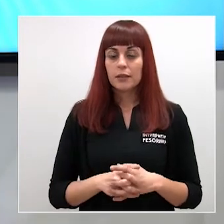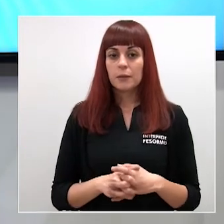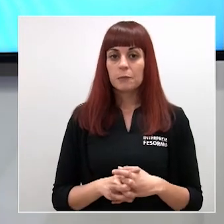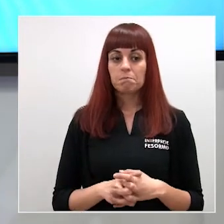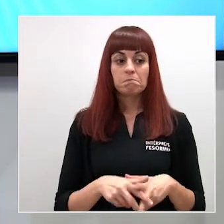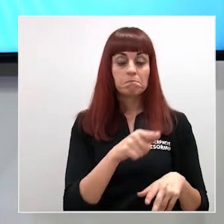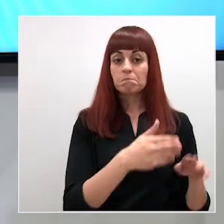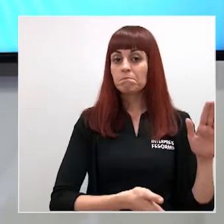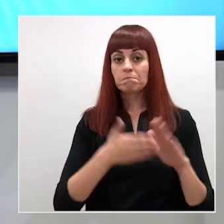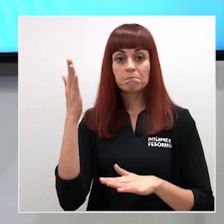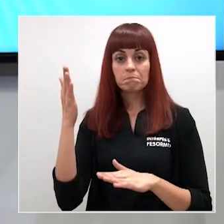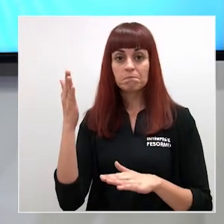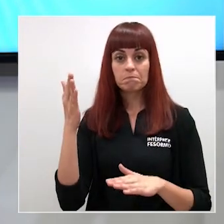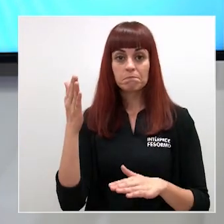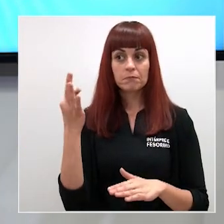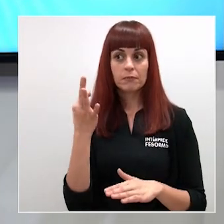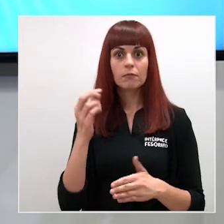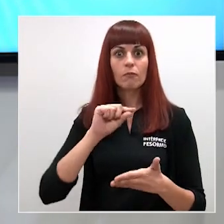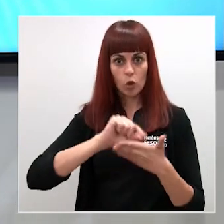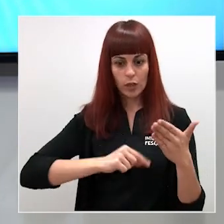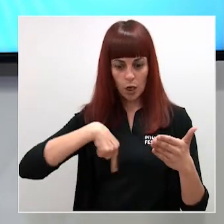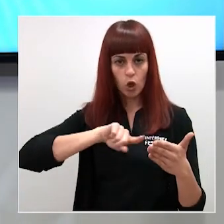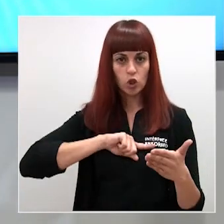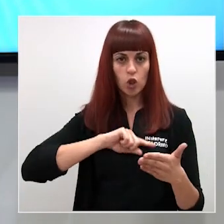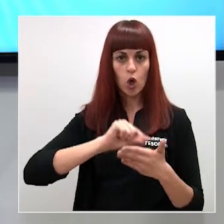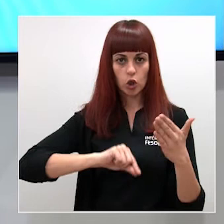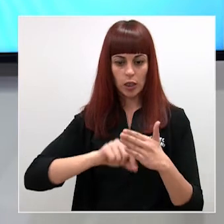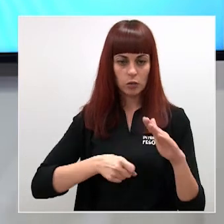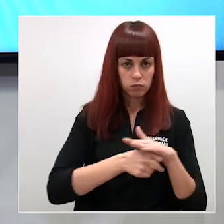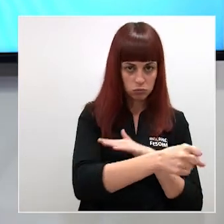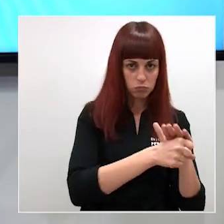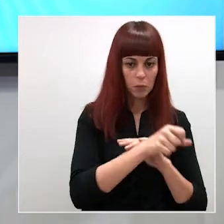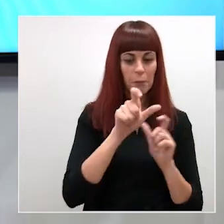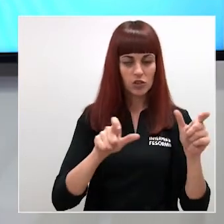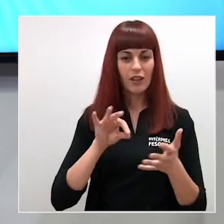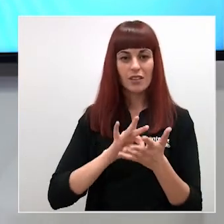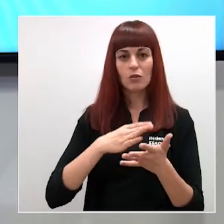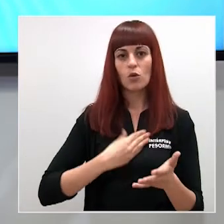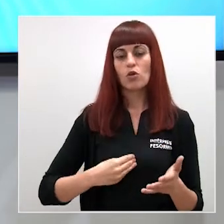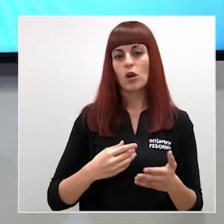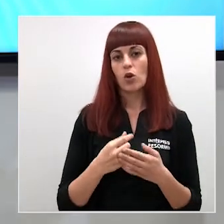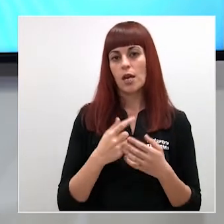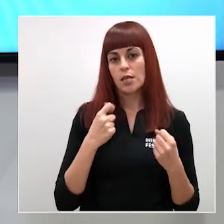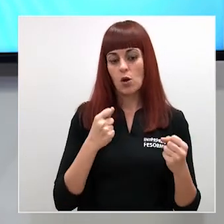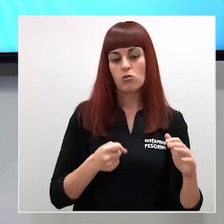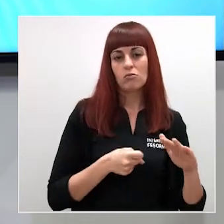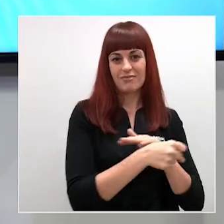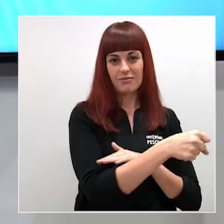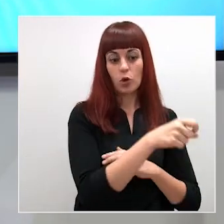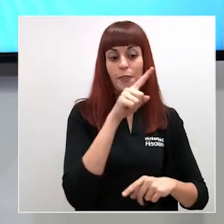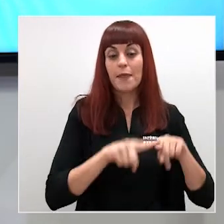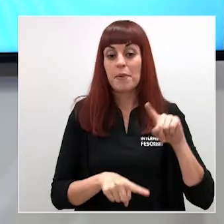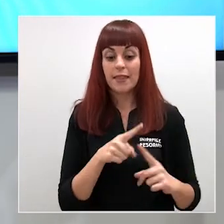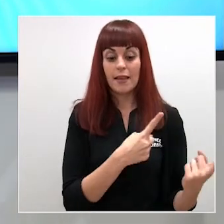distintas circunstancias y tuvimos hay que contratar nosotros gente y hemos puesto personal de Servicio Emocional pero en cualquier caso pues según las necesidades